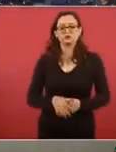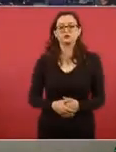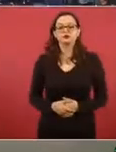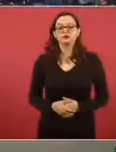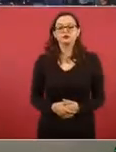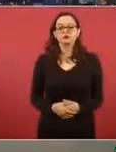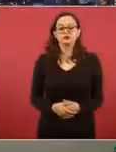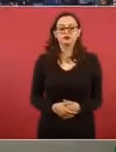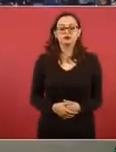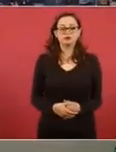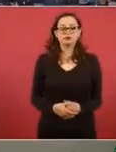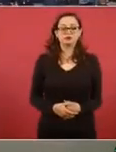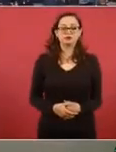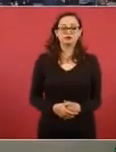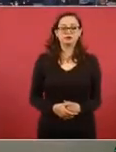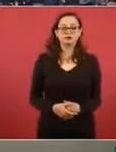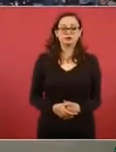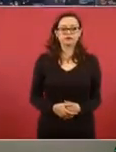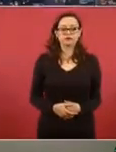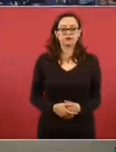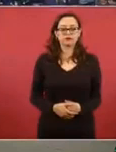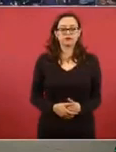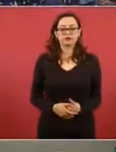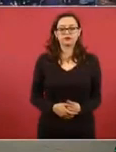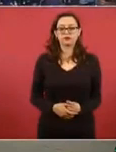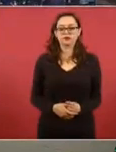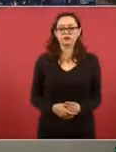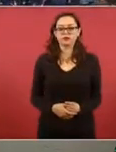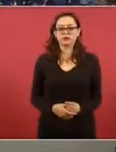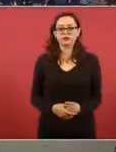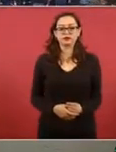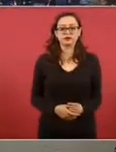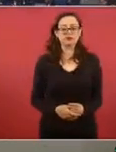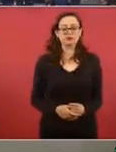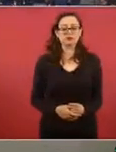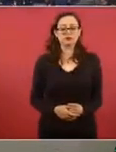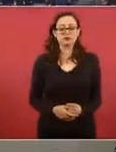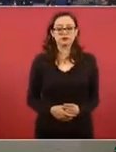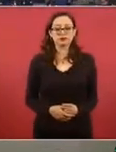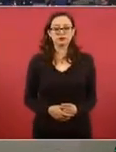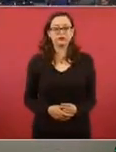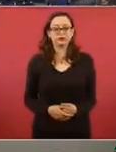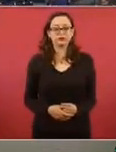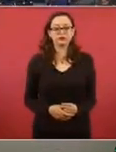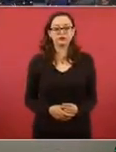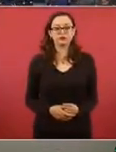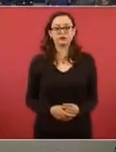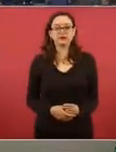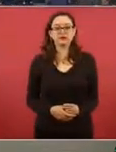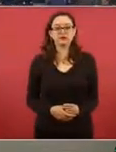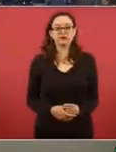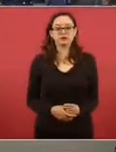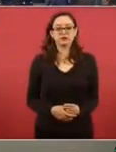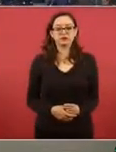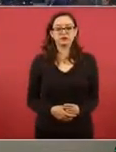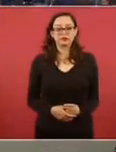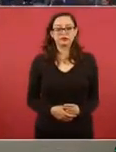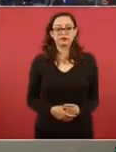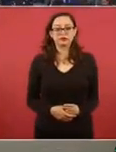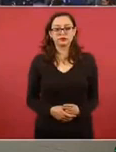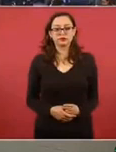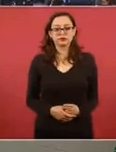Me gustaría preguntarle entre estas 33 personas a las que se solicita por parte de la FGR que lleva a cabo las investigaciones,